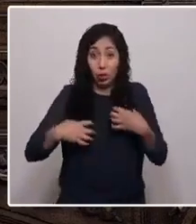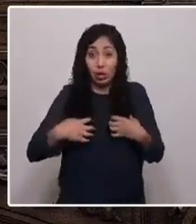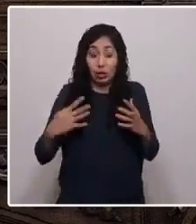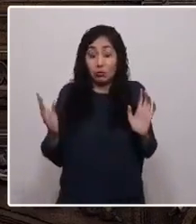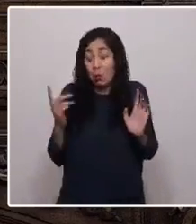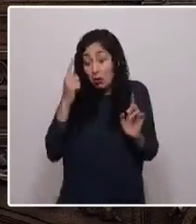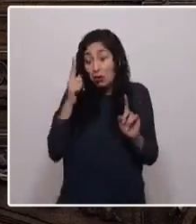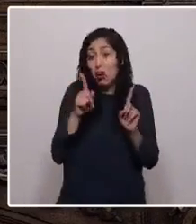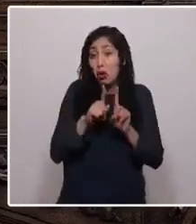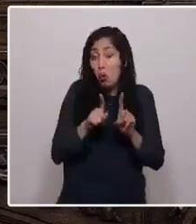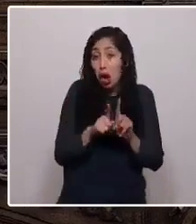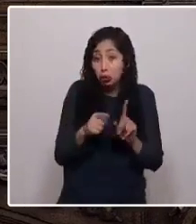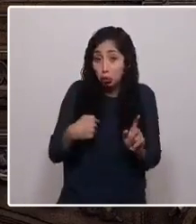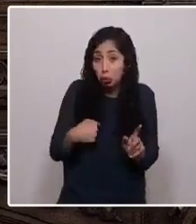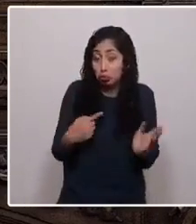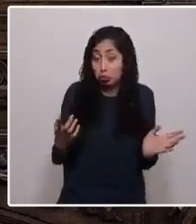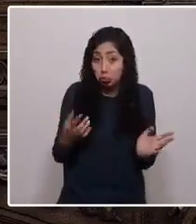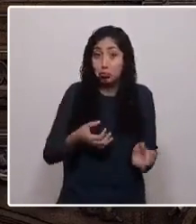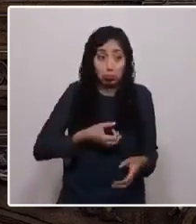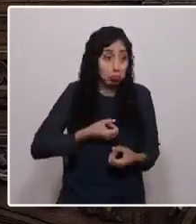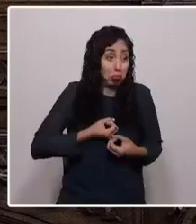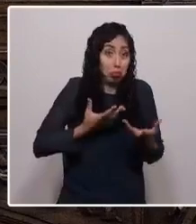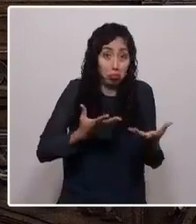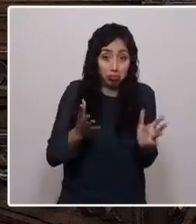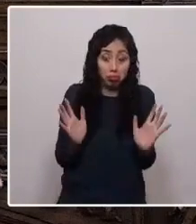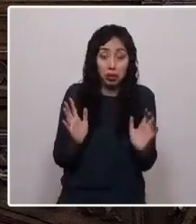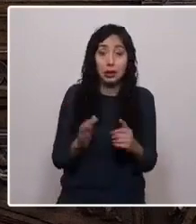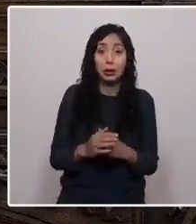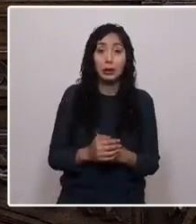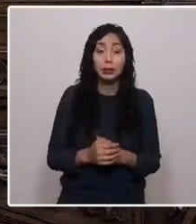no es una metida de pata, va a sonar pedestre.